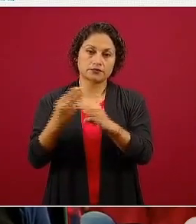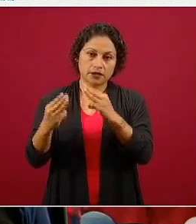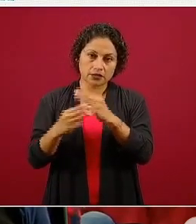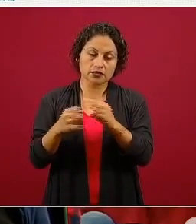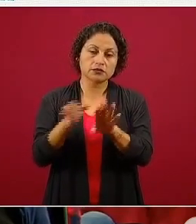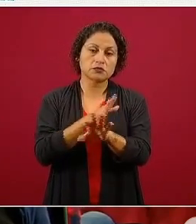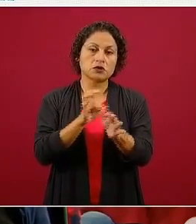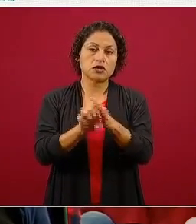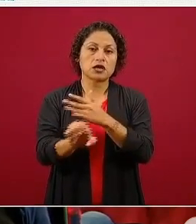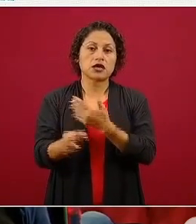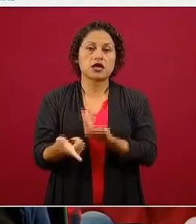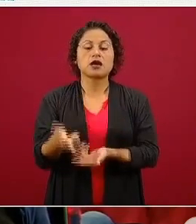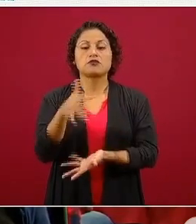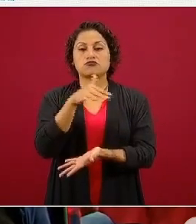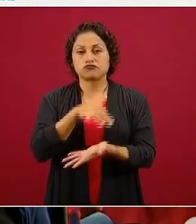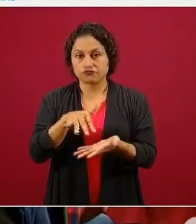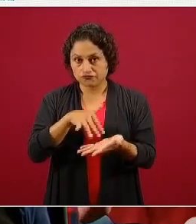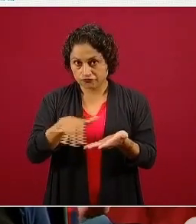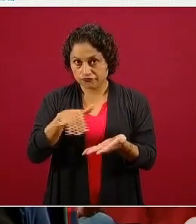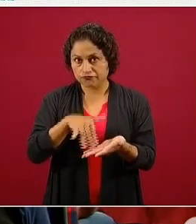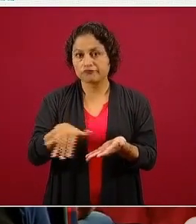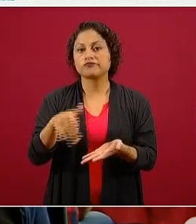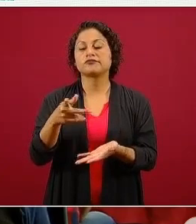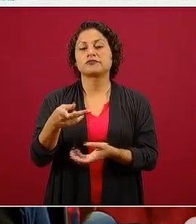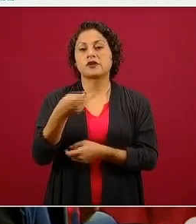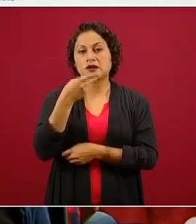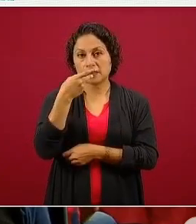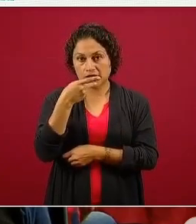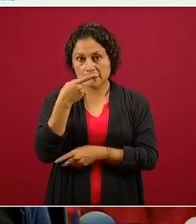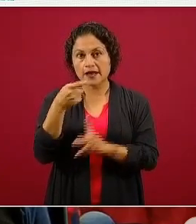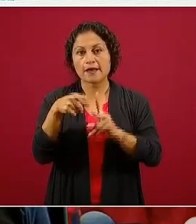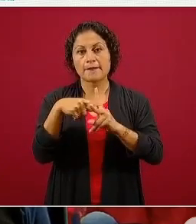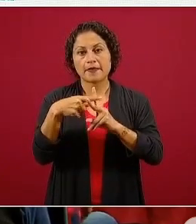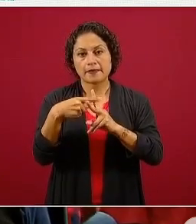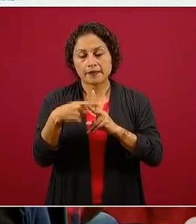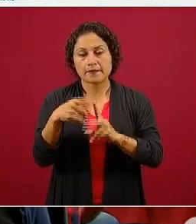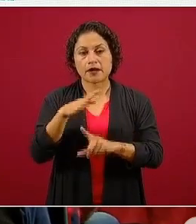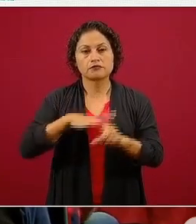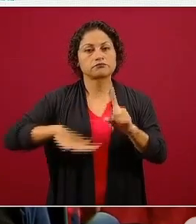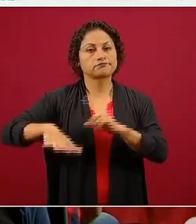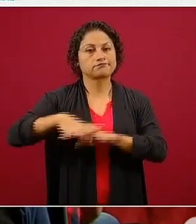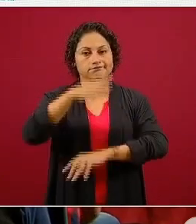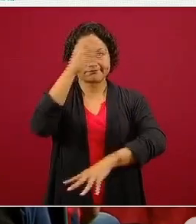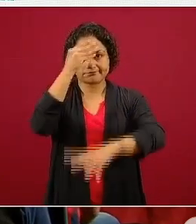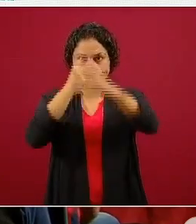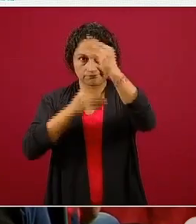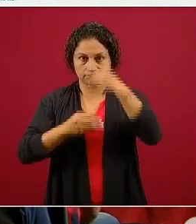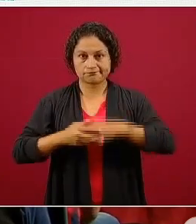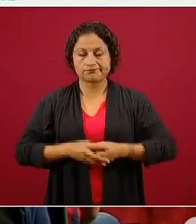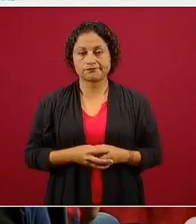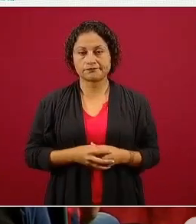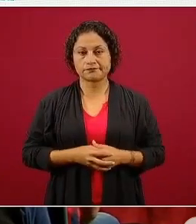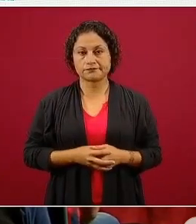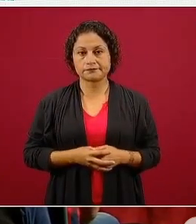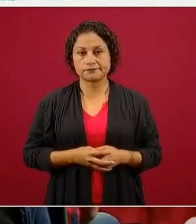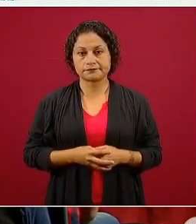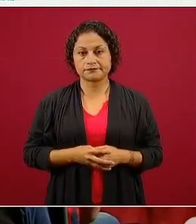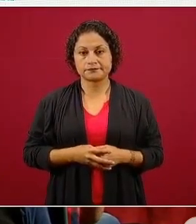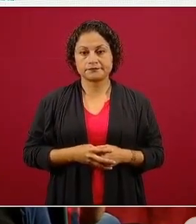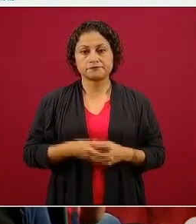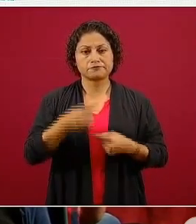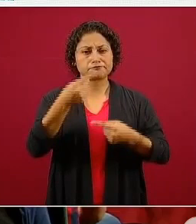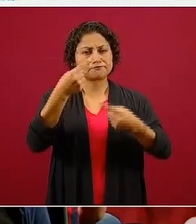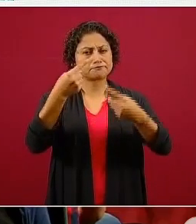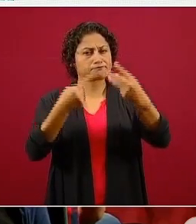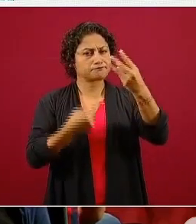que es lectoescritura, matemáticas, conocimiento del medio, y todo esto lo van a